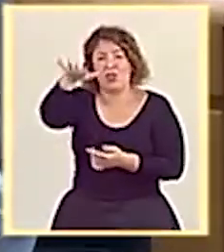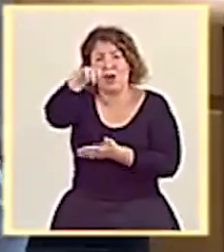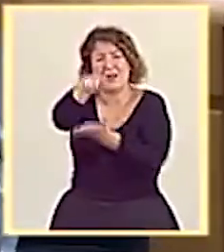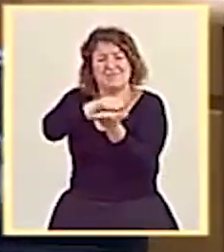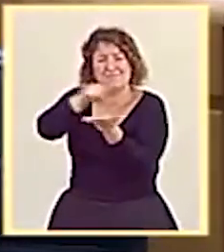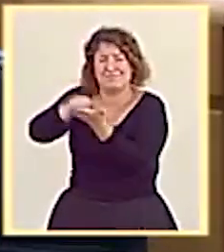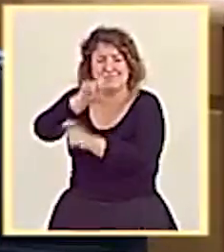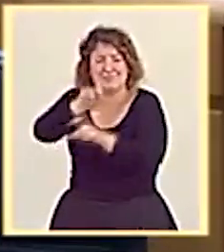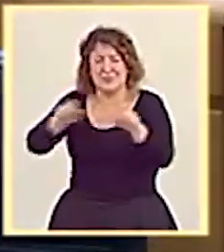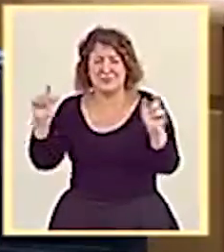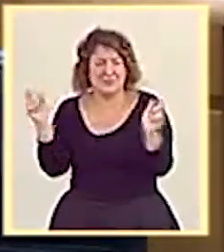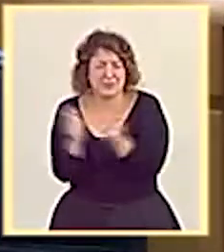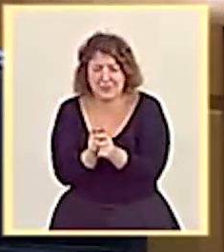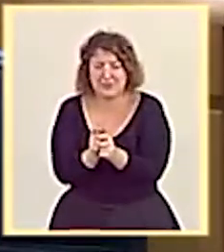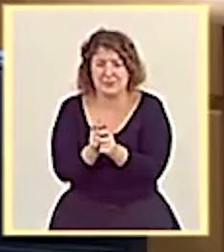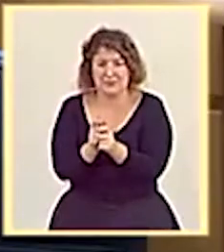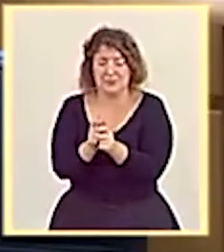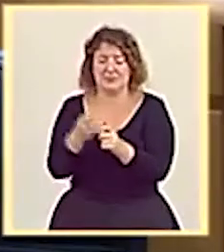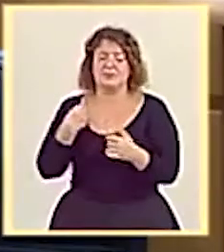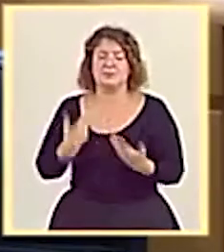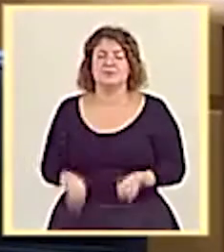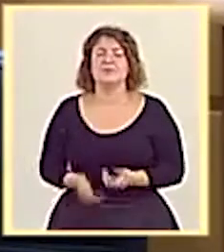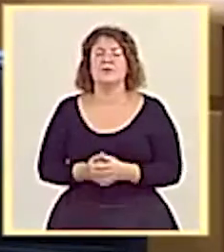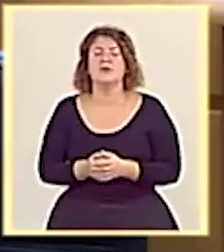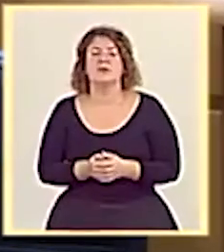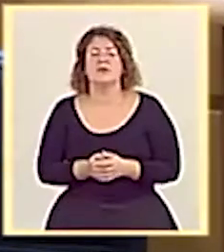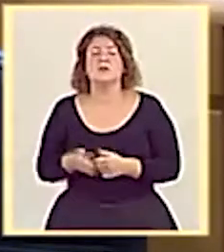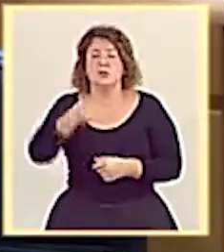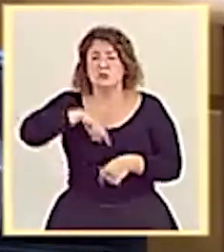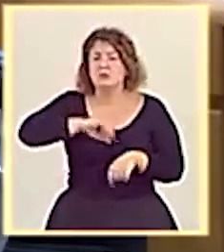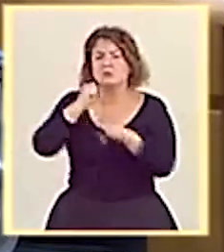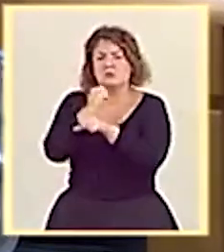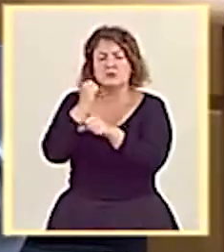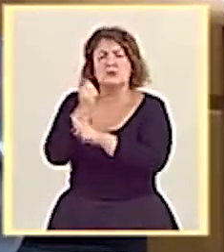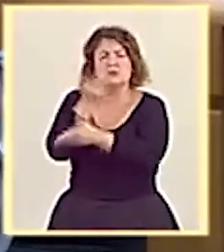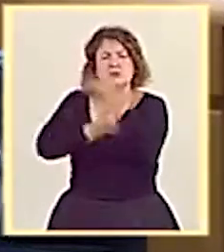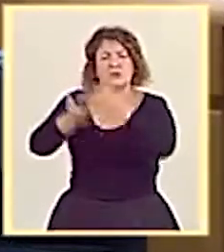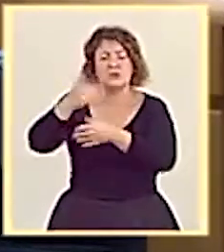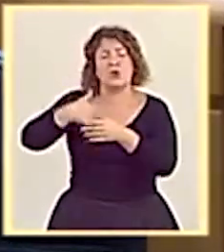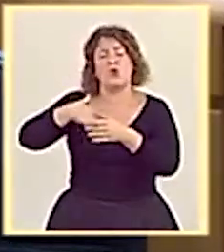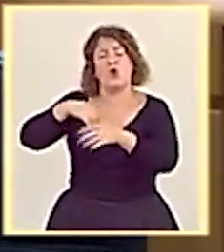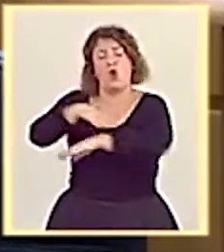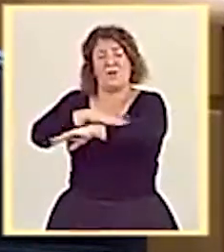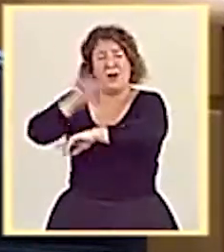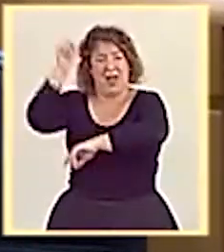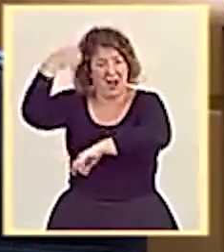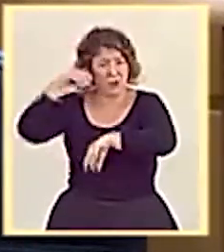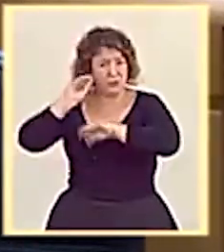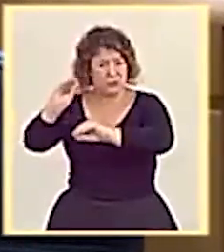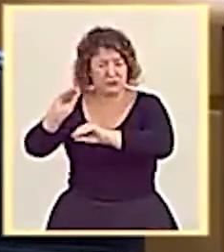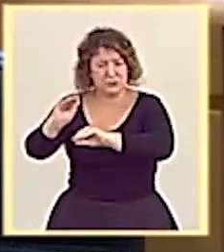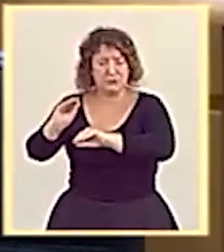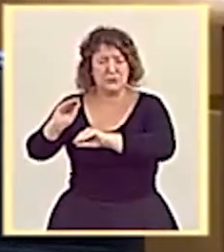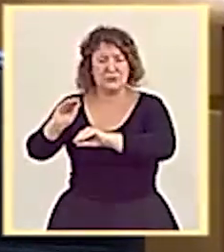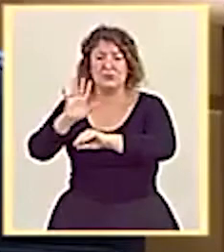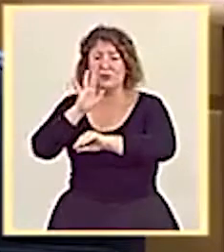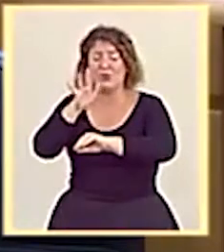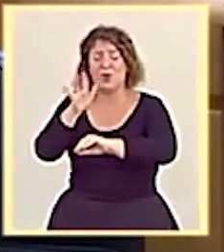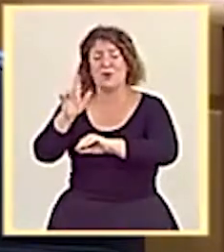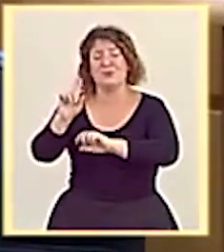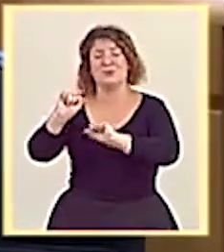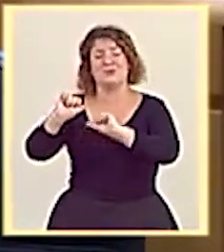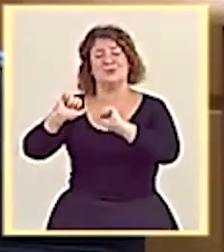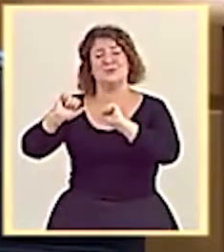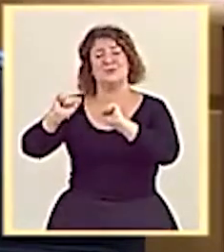del actual marco. También quiero decirle, señor Egea, que estamos trabajando conjuntamente con el Gobierno de Aragón porque el primer borrador que ha llegado